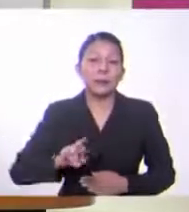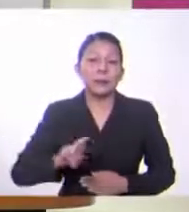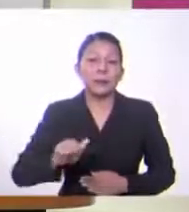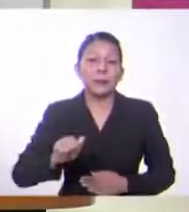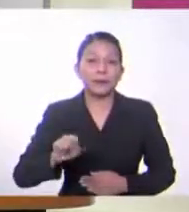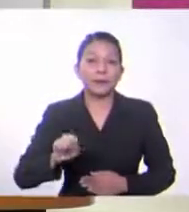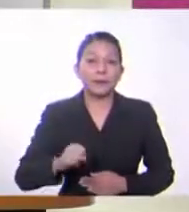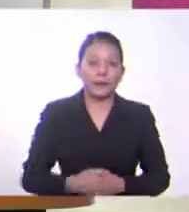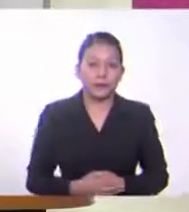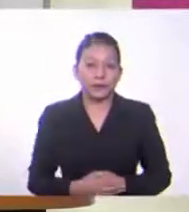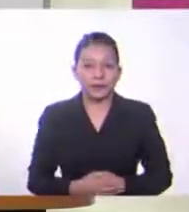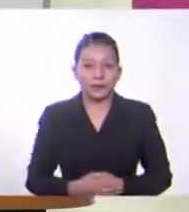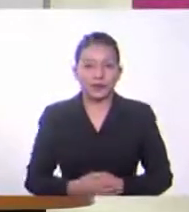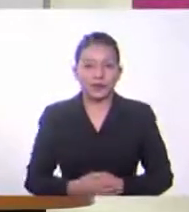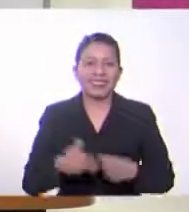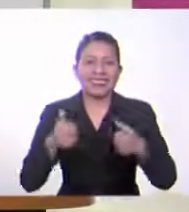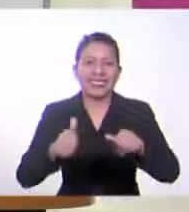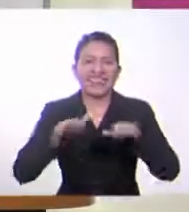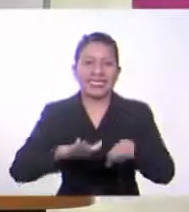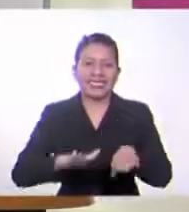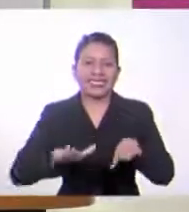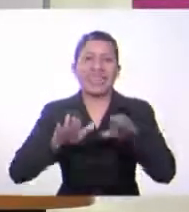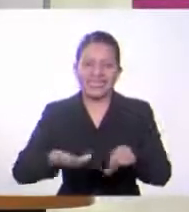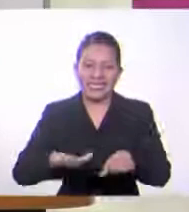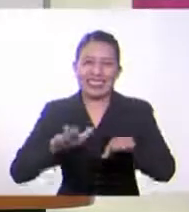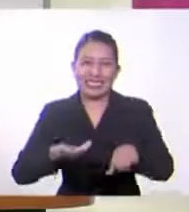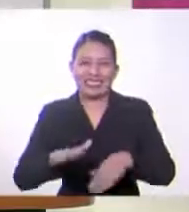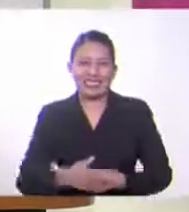Aquí está. Exacto. Gracias, Oye. Gracias.